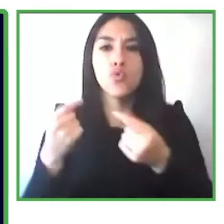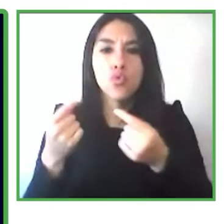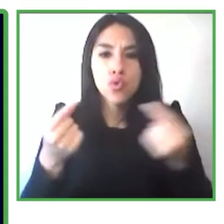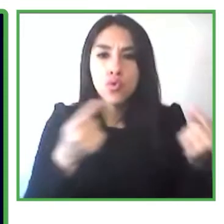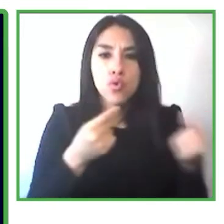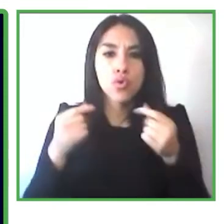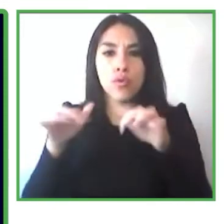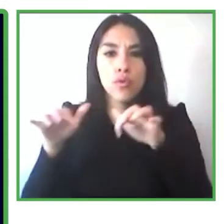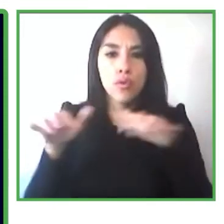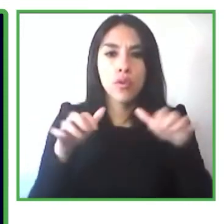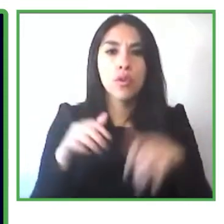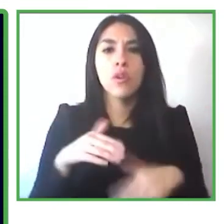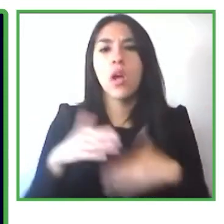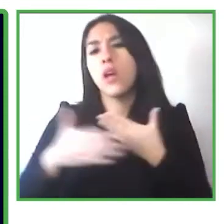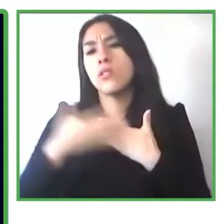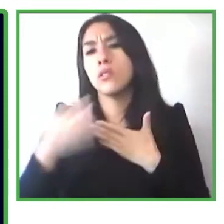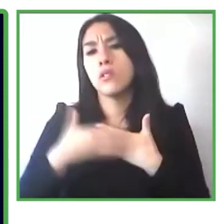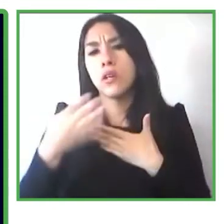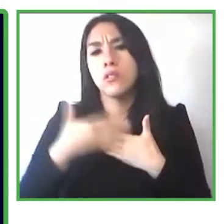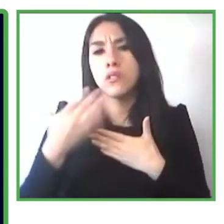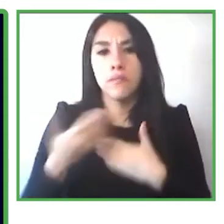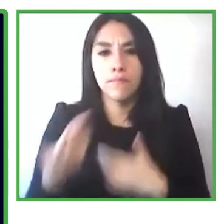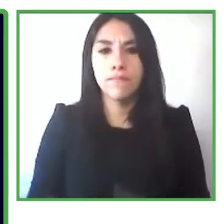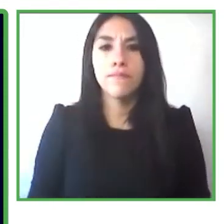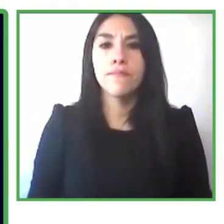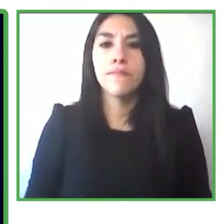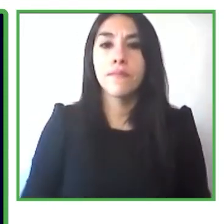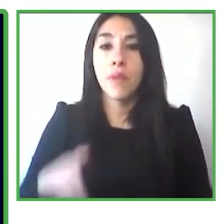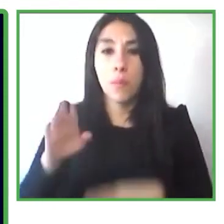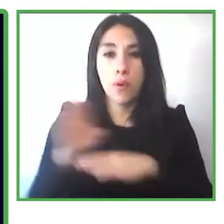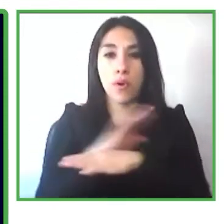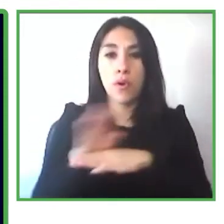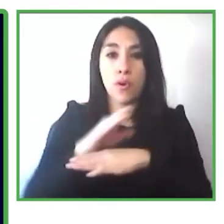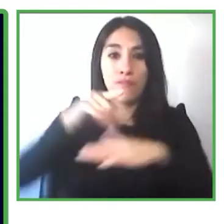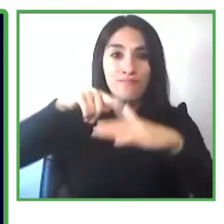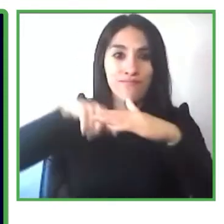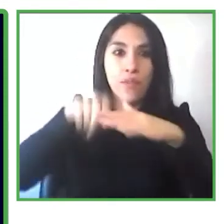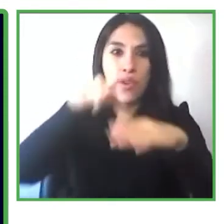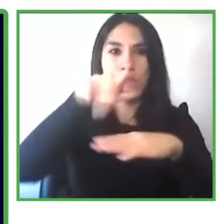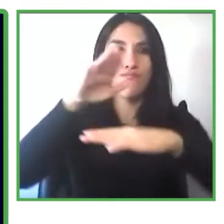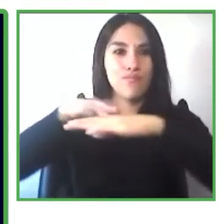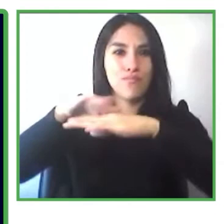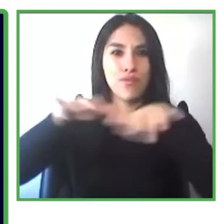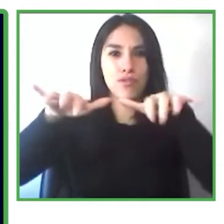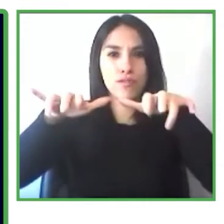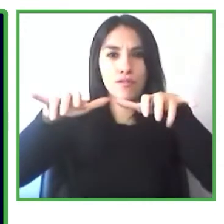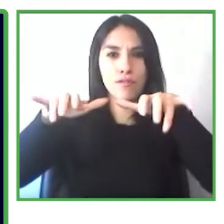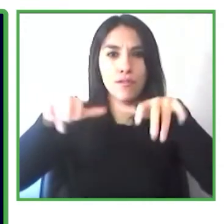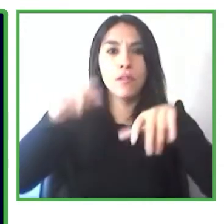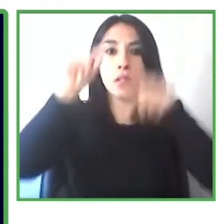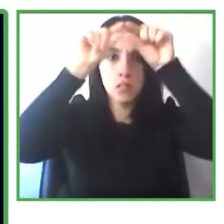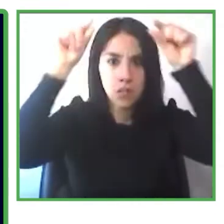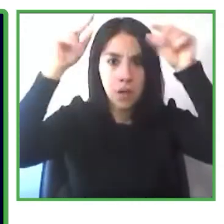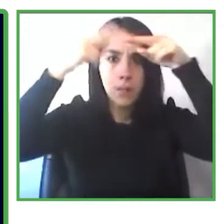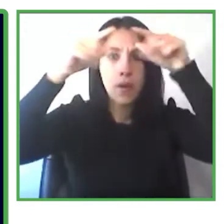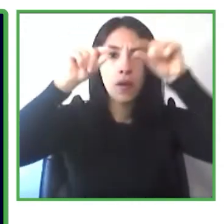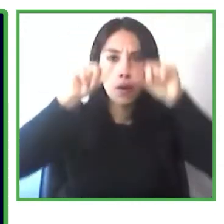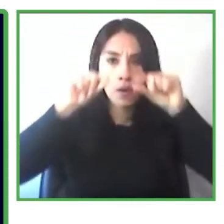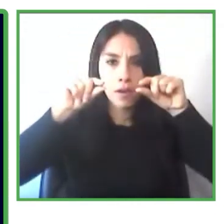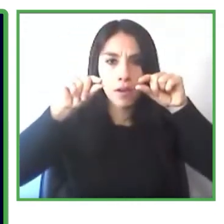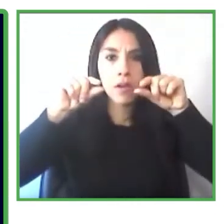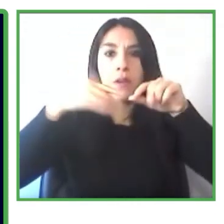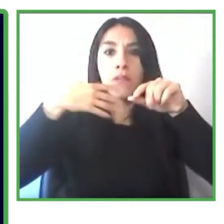registrarse con todos los datos de identificación de la empresa e iniciar sesión Al completar todos los